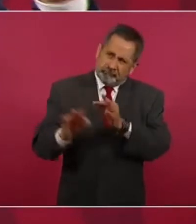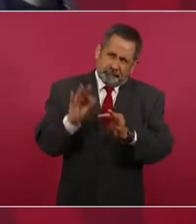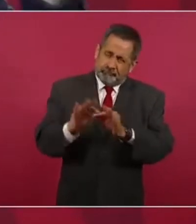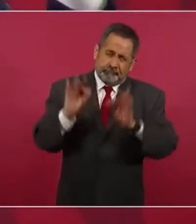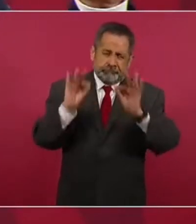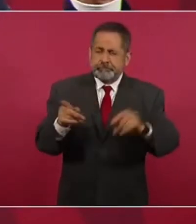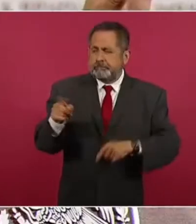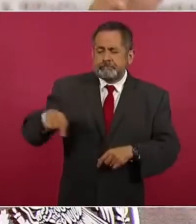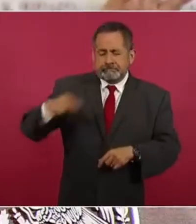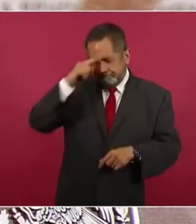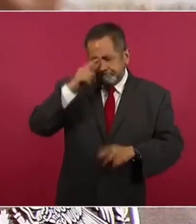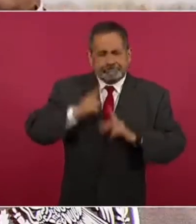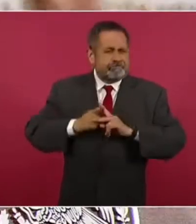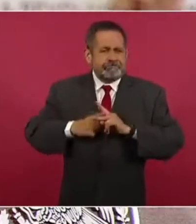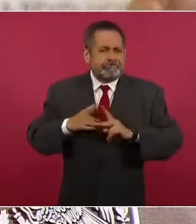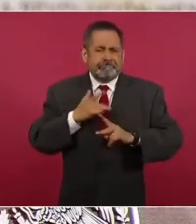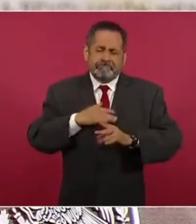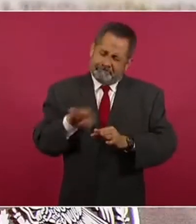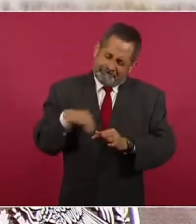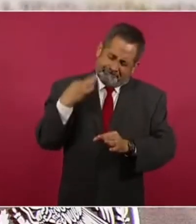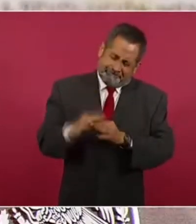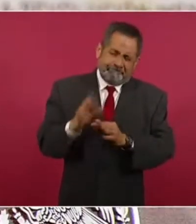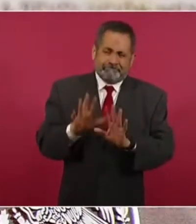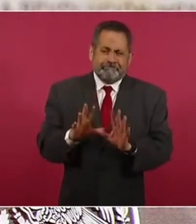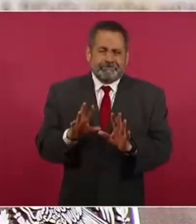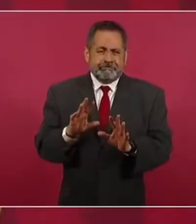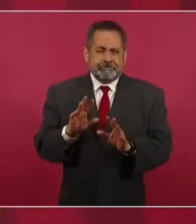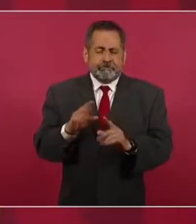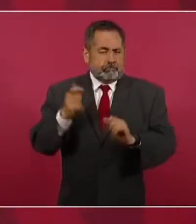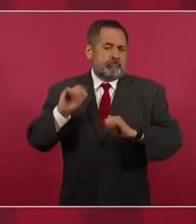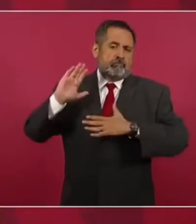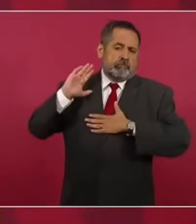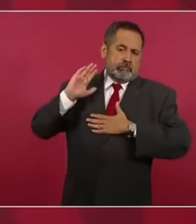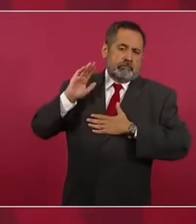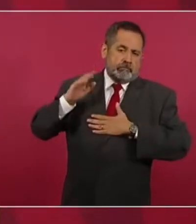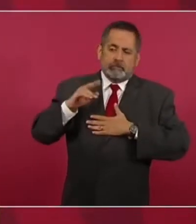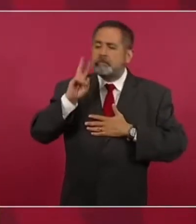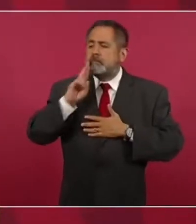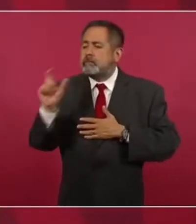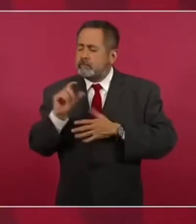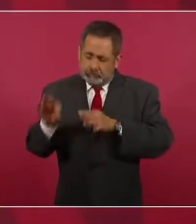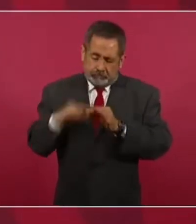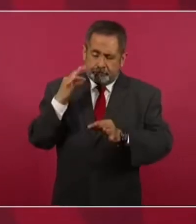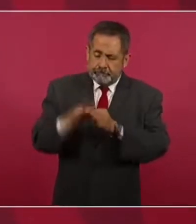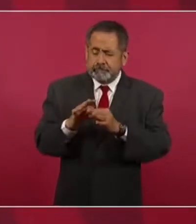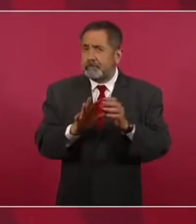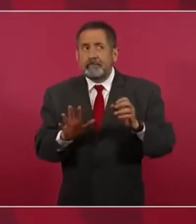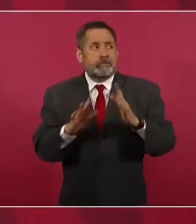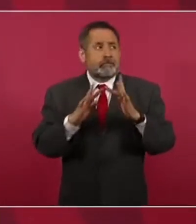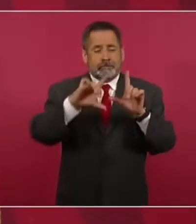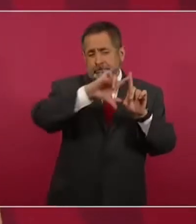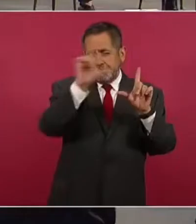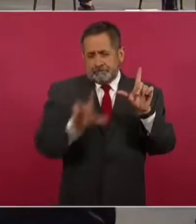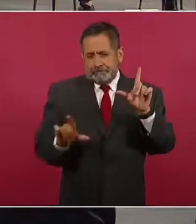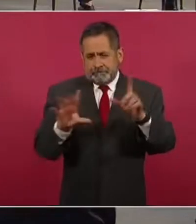calculan que vamos a poder cumplir con el compromiso de conectar a todo el país con